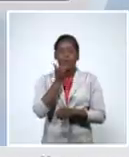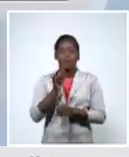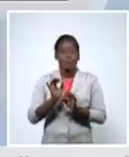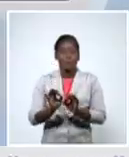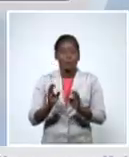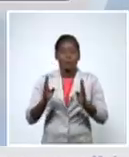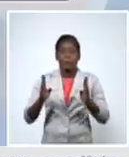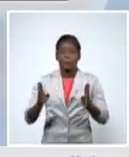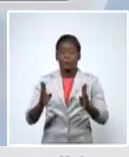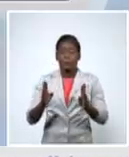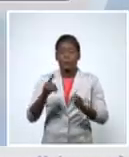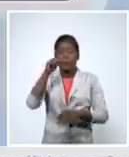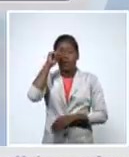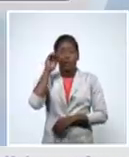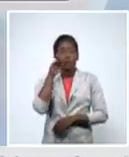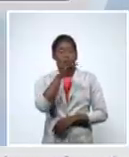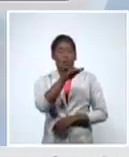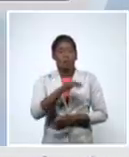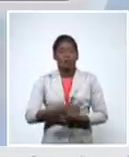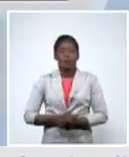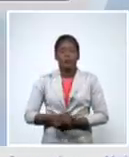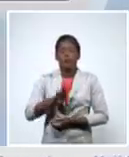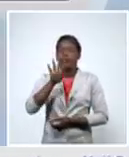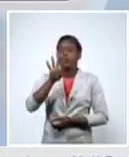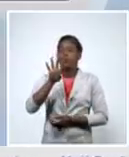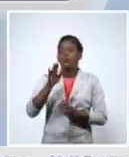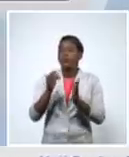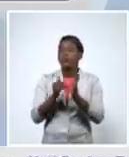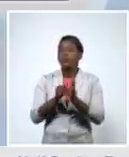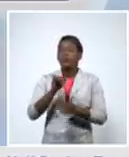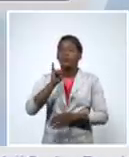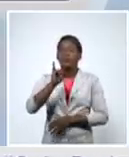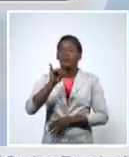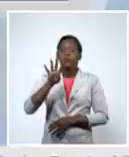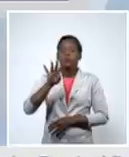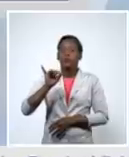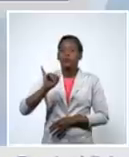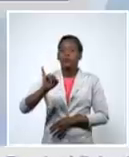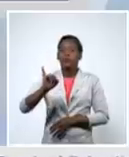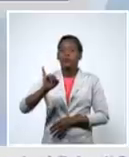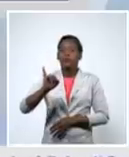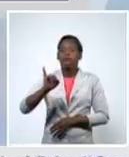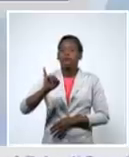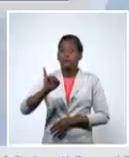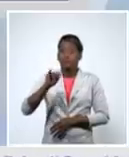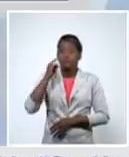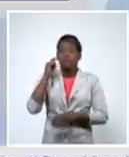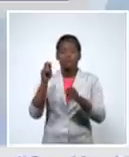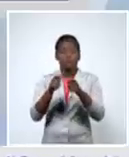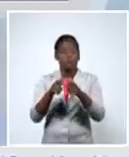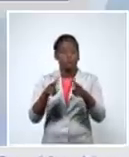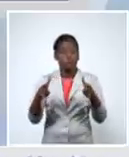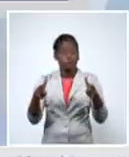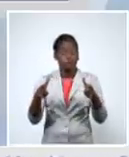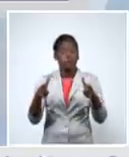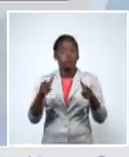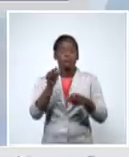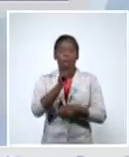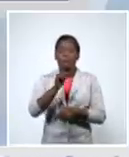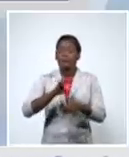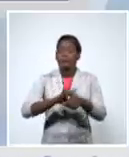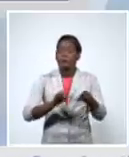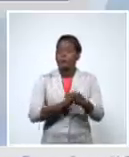ingresados 4.646 una cifra de casos activos bastante